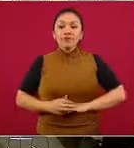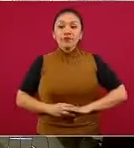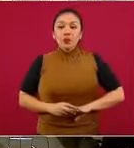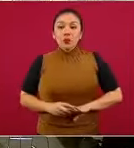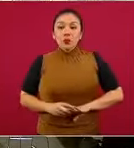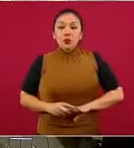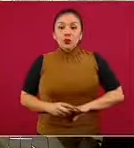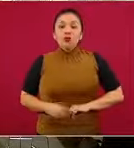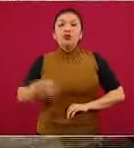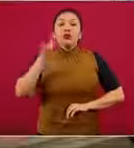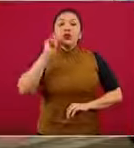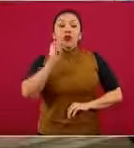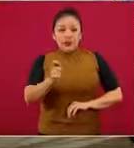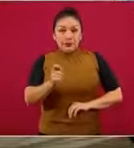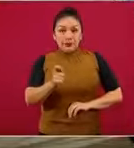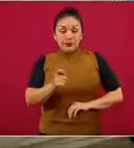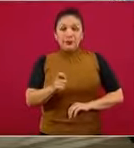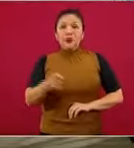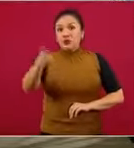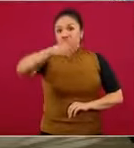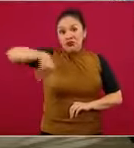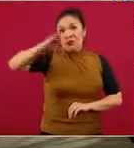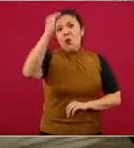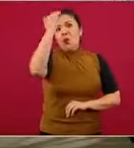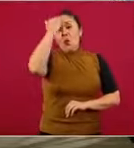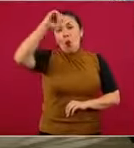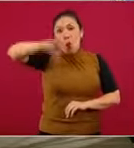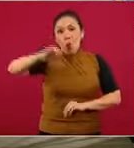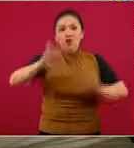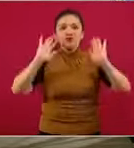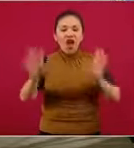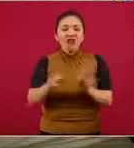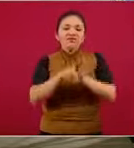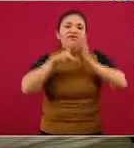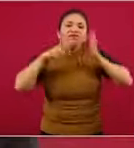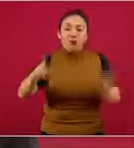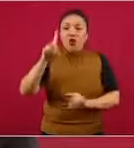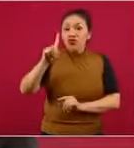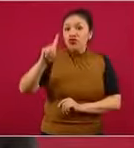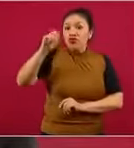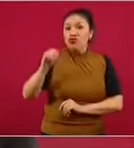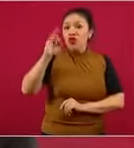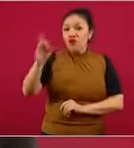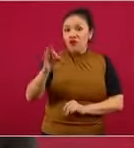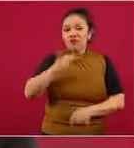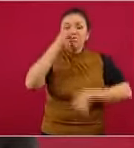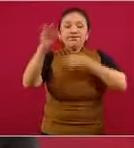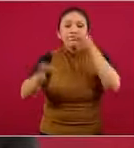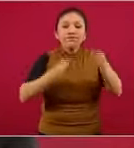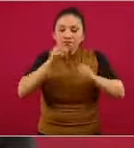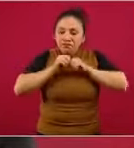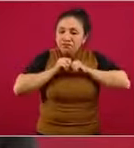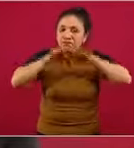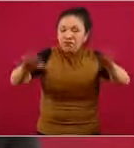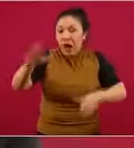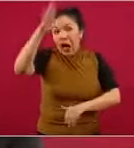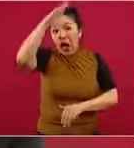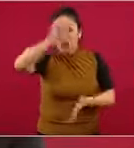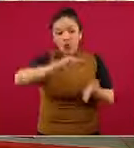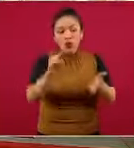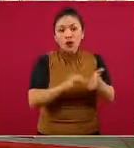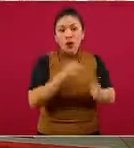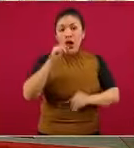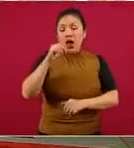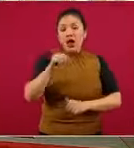Con esto, para conocimiento de todo mundo, hoy se publicó en el Diario Oficial de la Federación un acuerdo del Secretario de